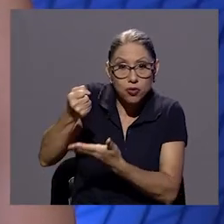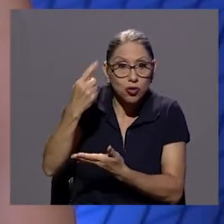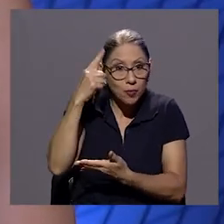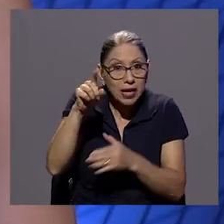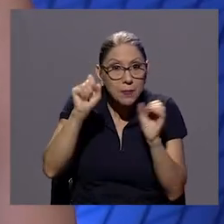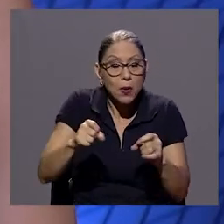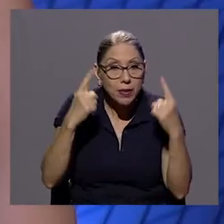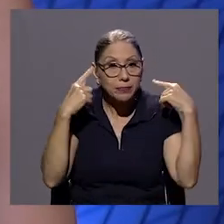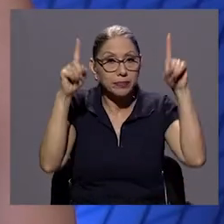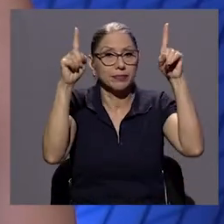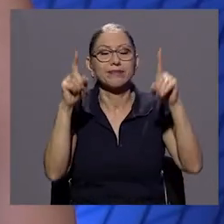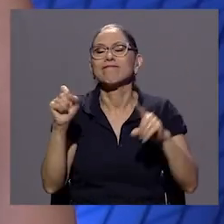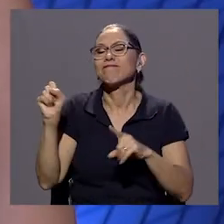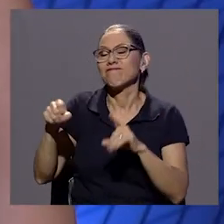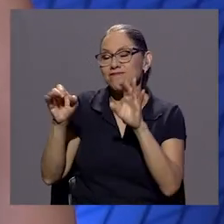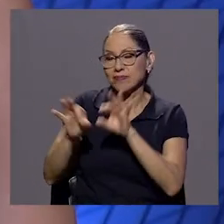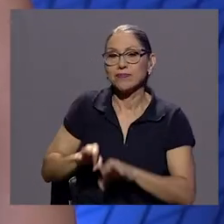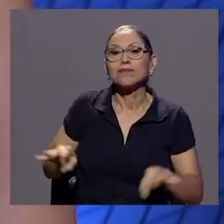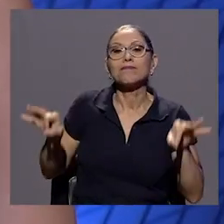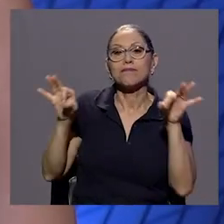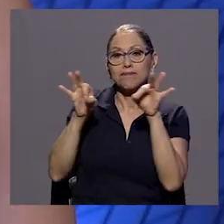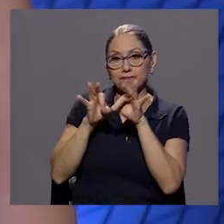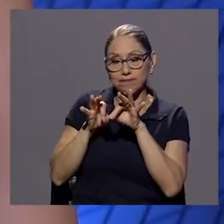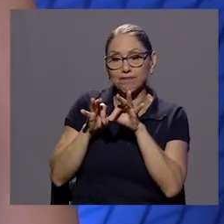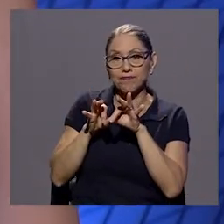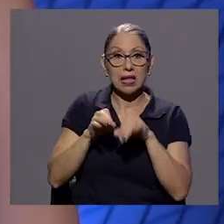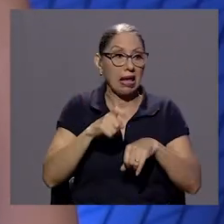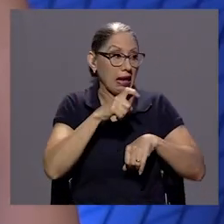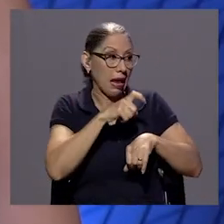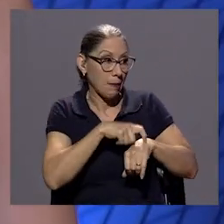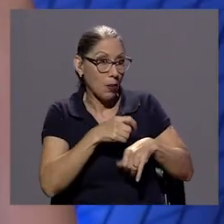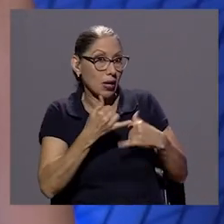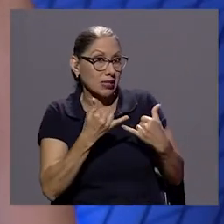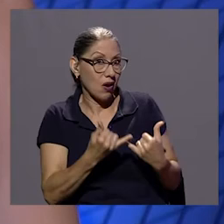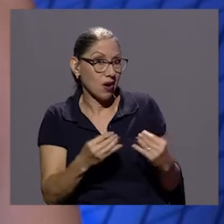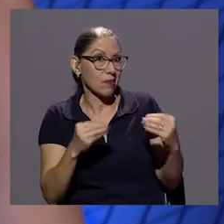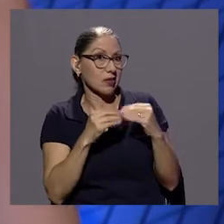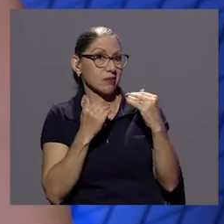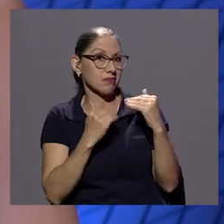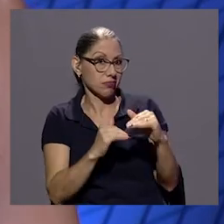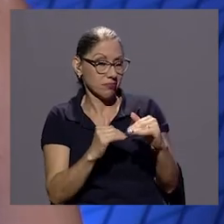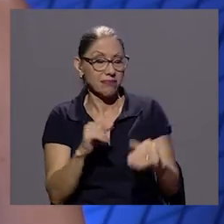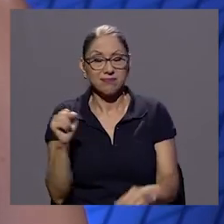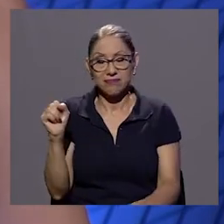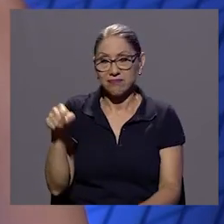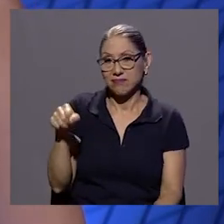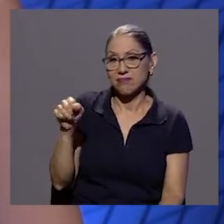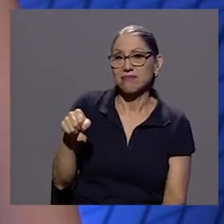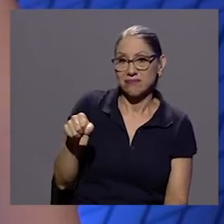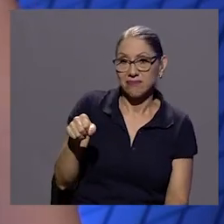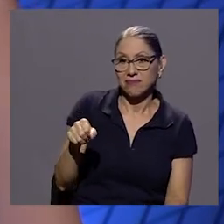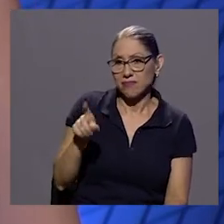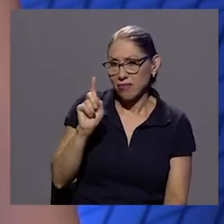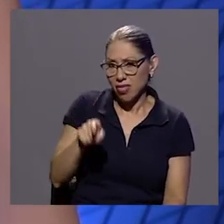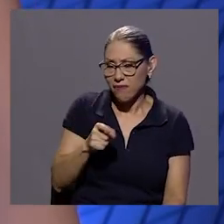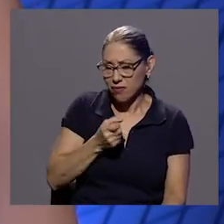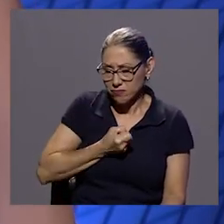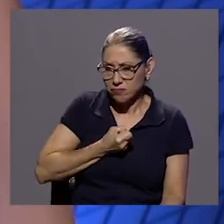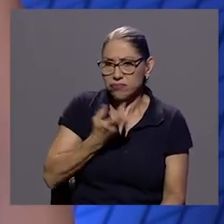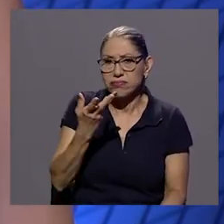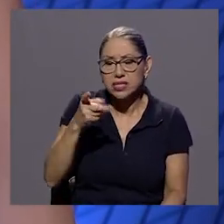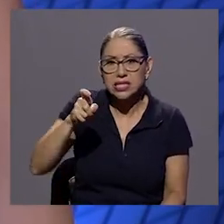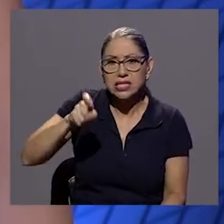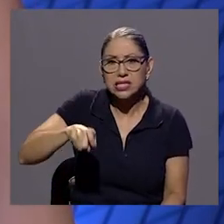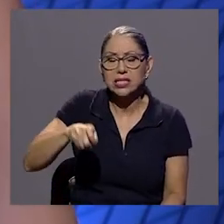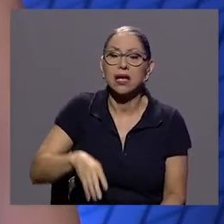clave es clave y realmente en época de recortes ¿verdad? total no exacto que hay que hablarlo y es súper necesario porque la verdad